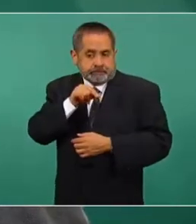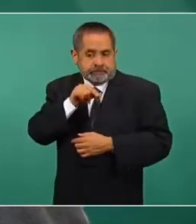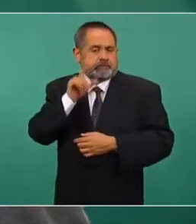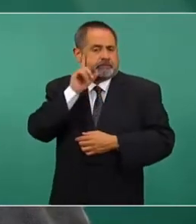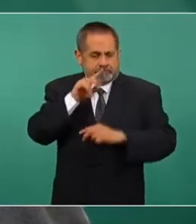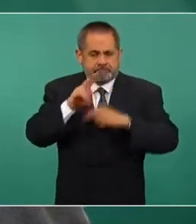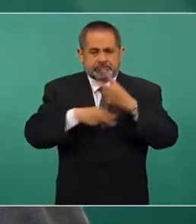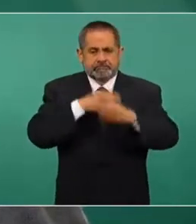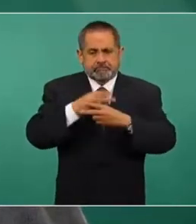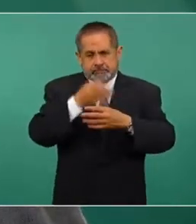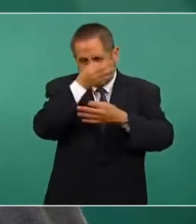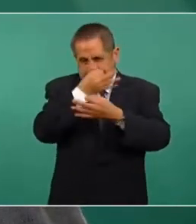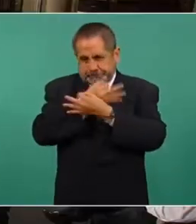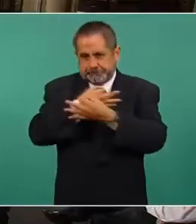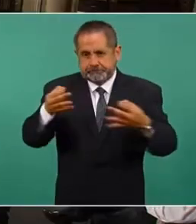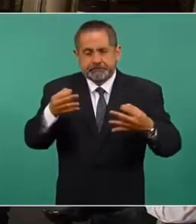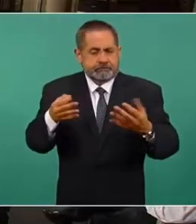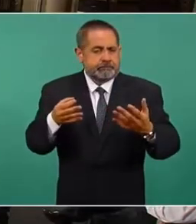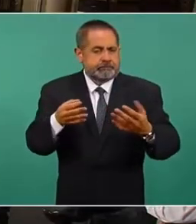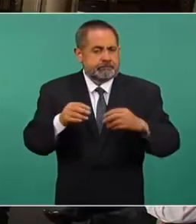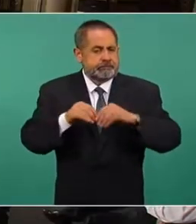informar.